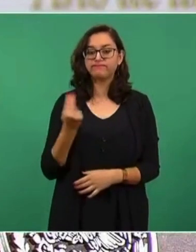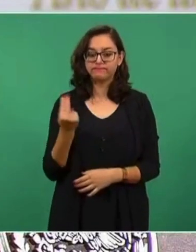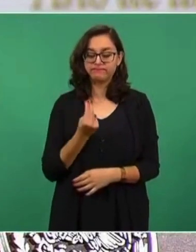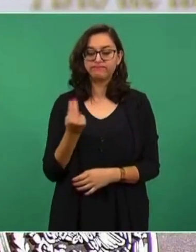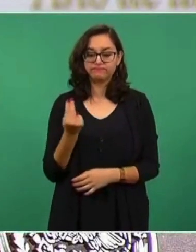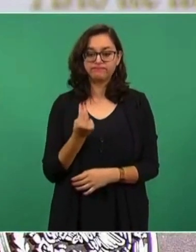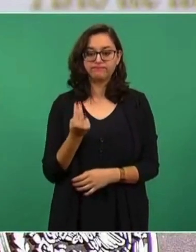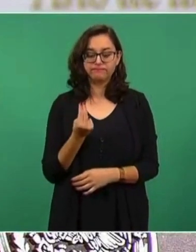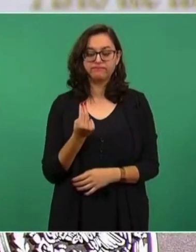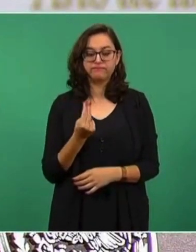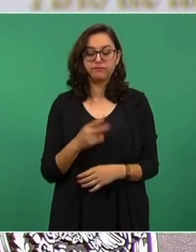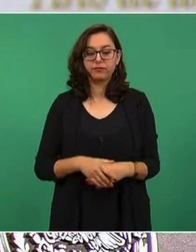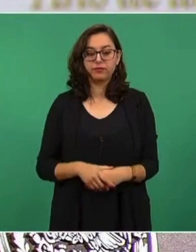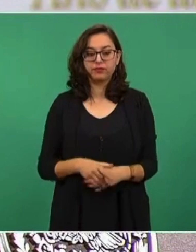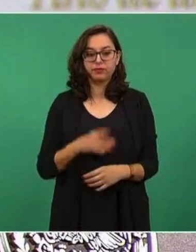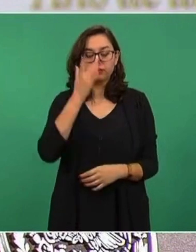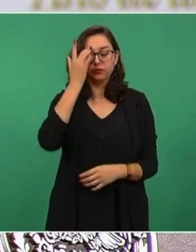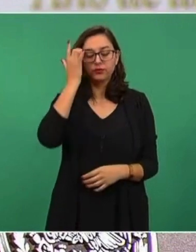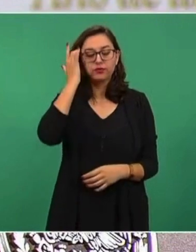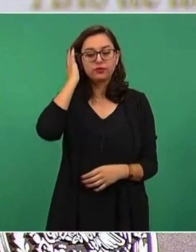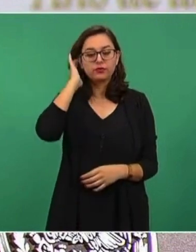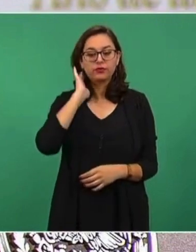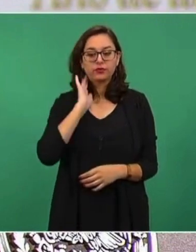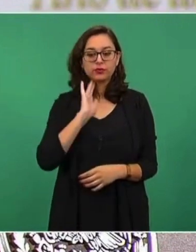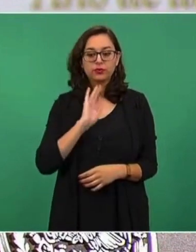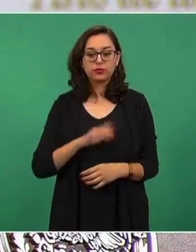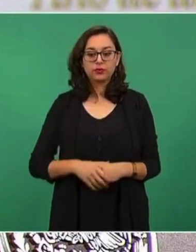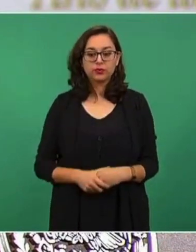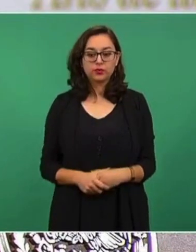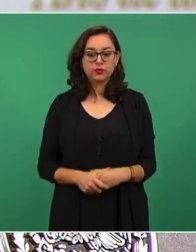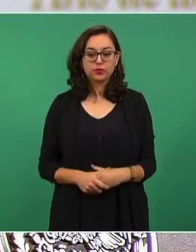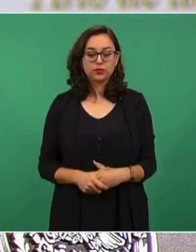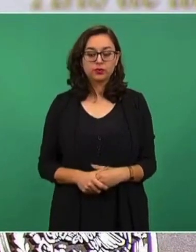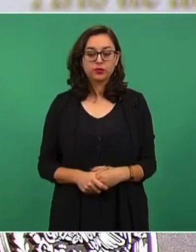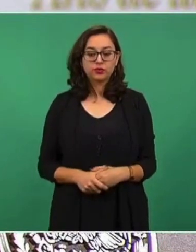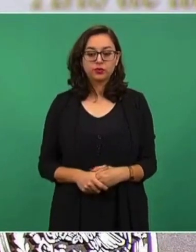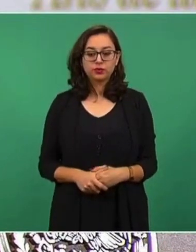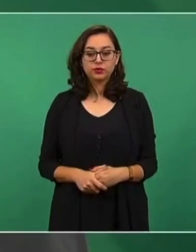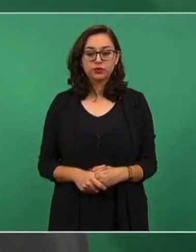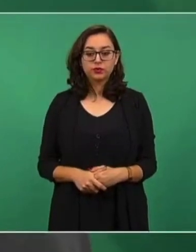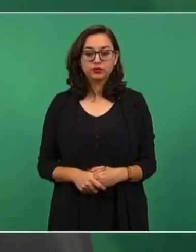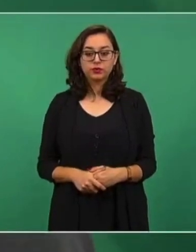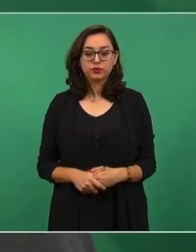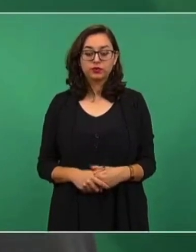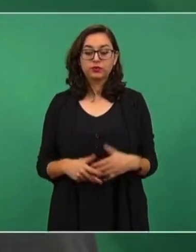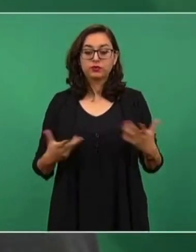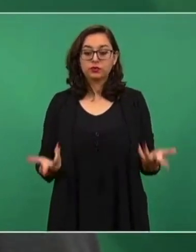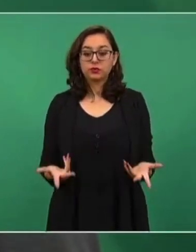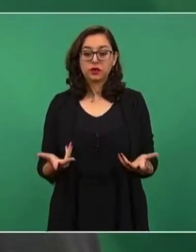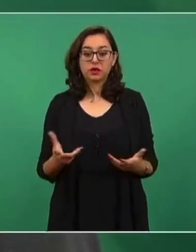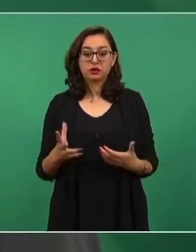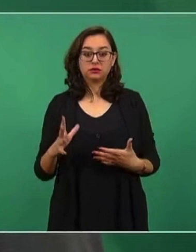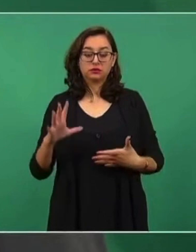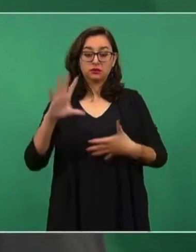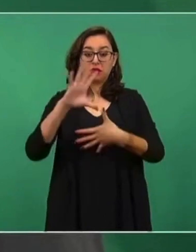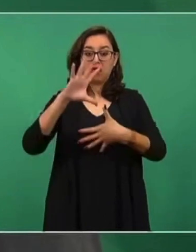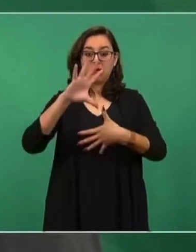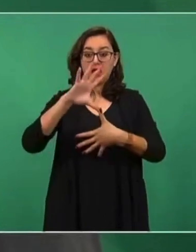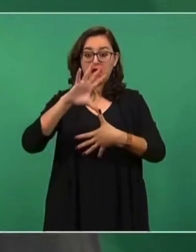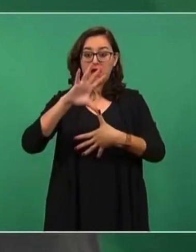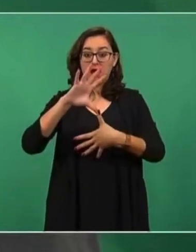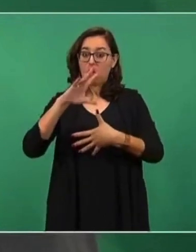No se puede seguir sosteniendo que América para los americanos,